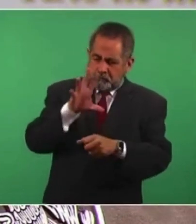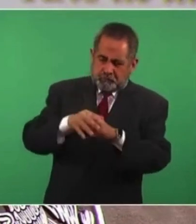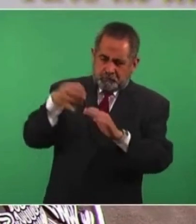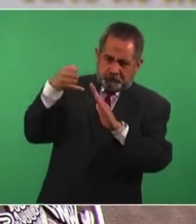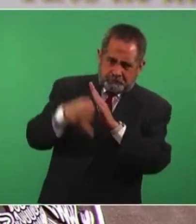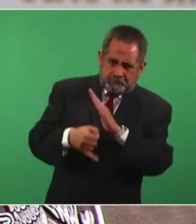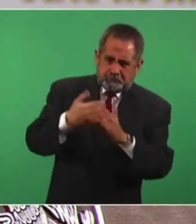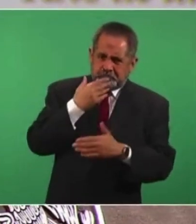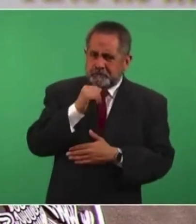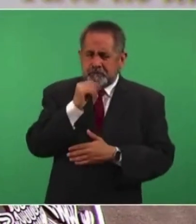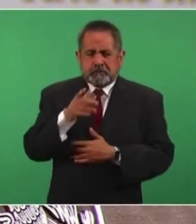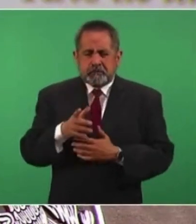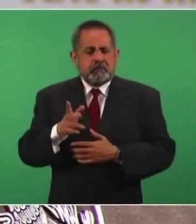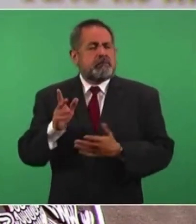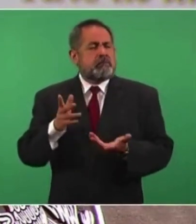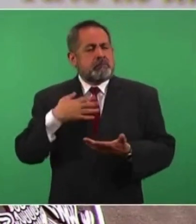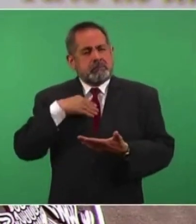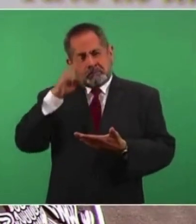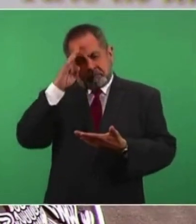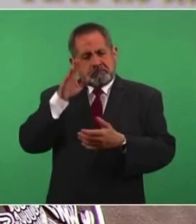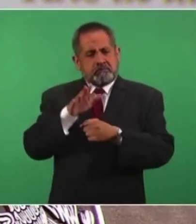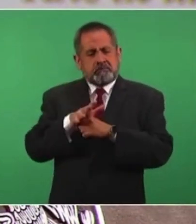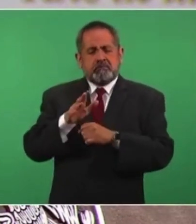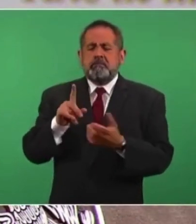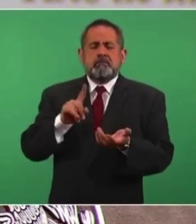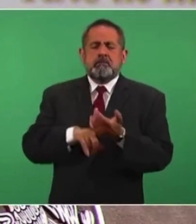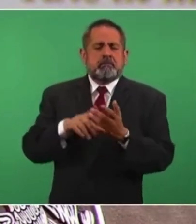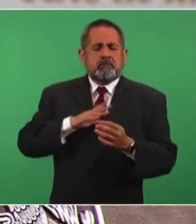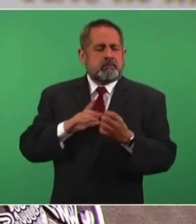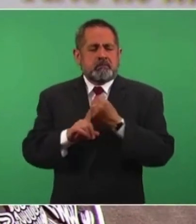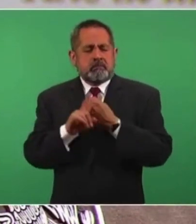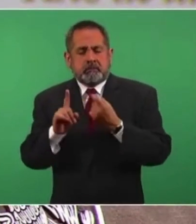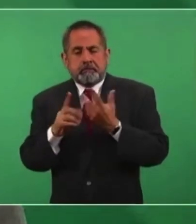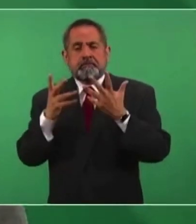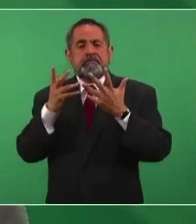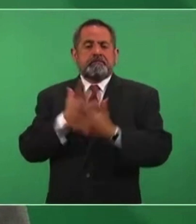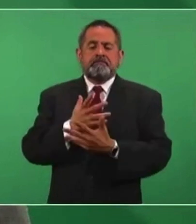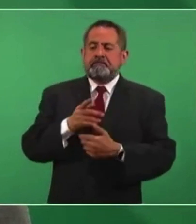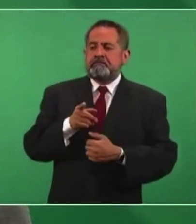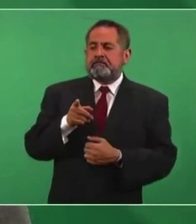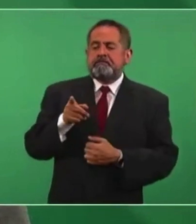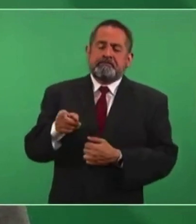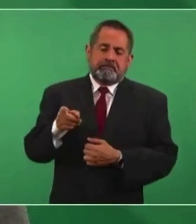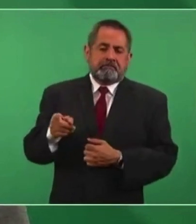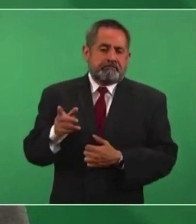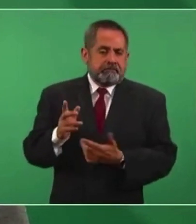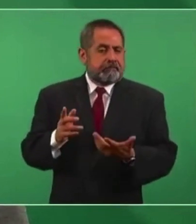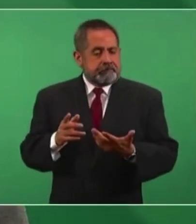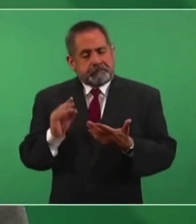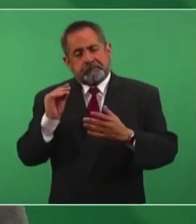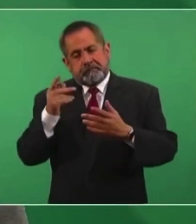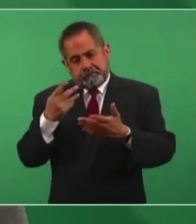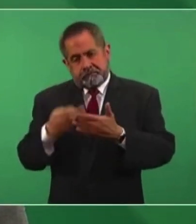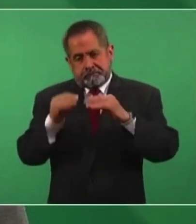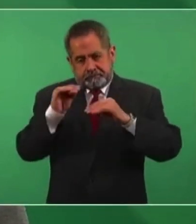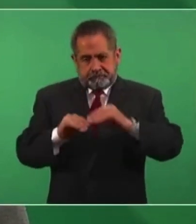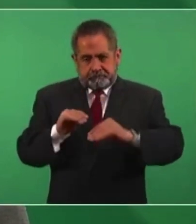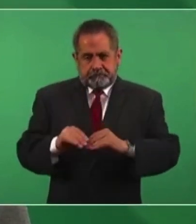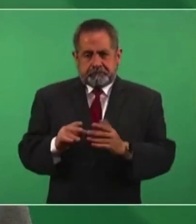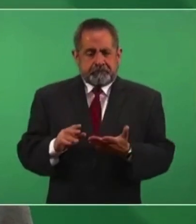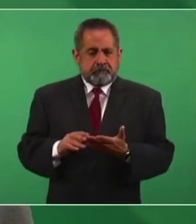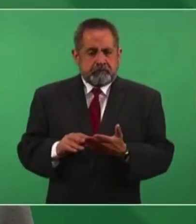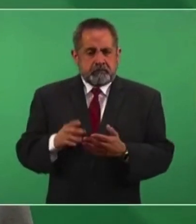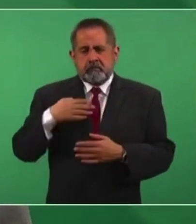porque se pensó que no iba a haber polémica o